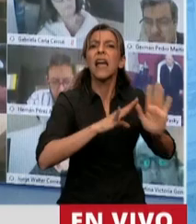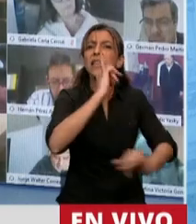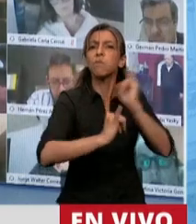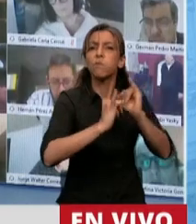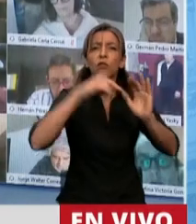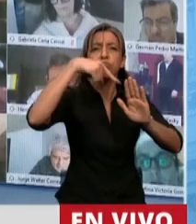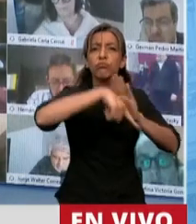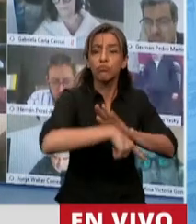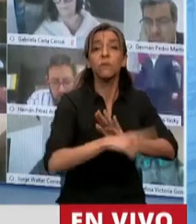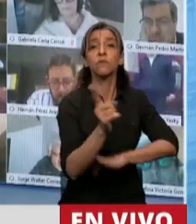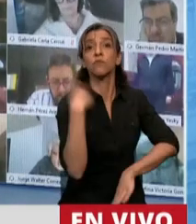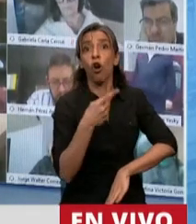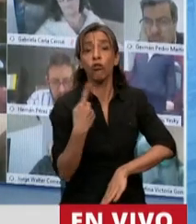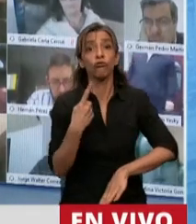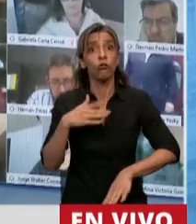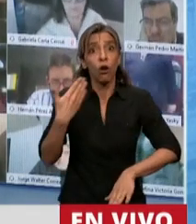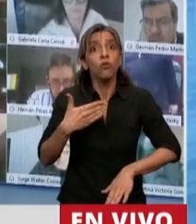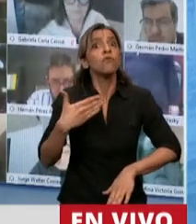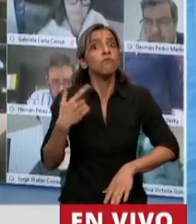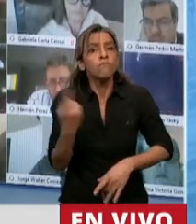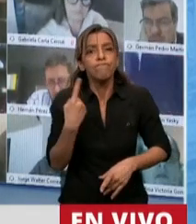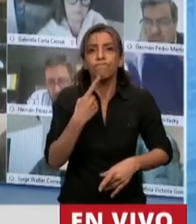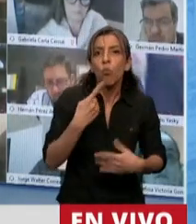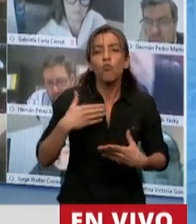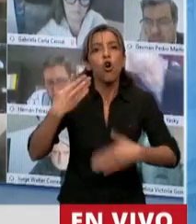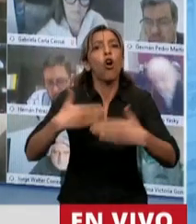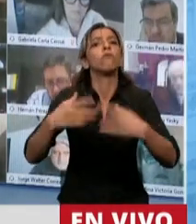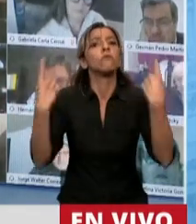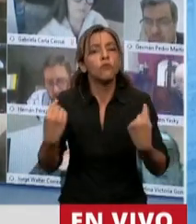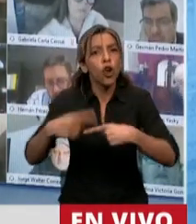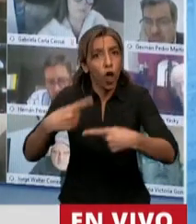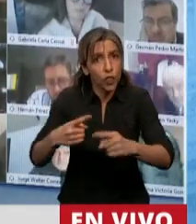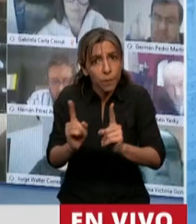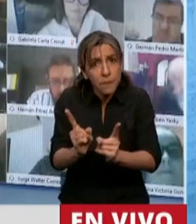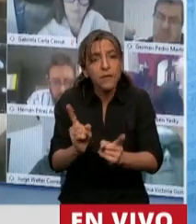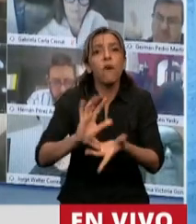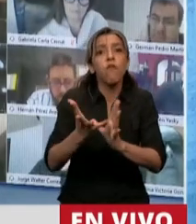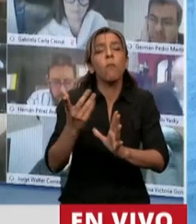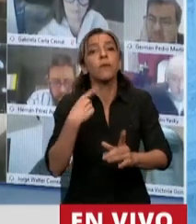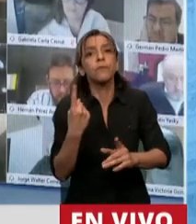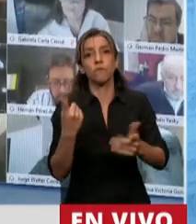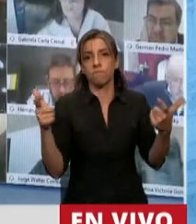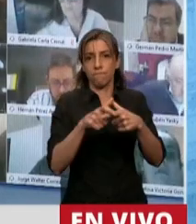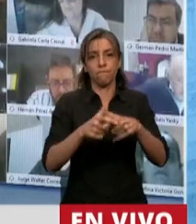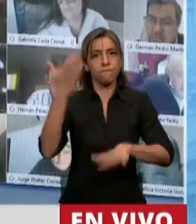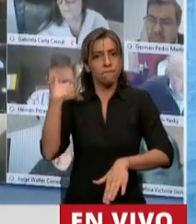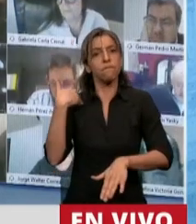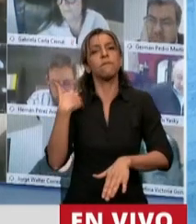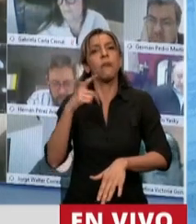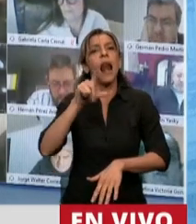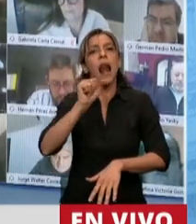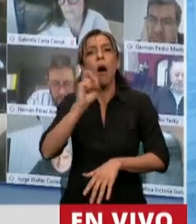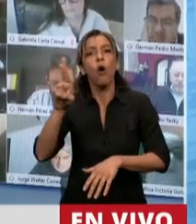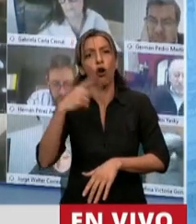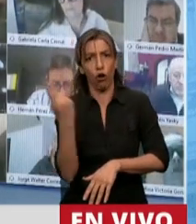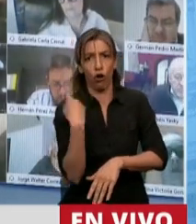Seguíamos en aspo y hubo consenso de la labor parlamentaria. Por ende, a los diputados que ponían